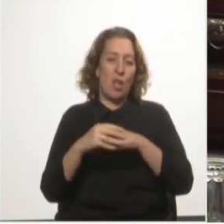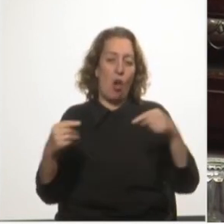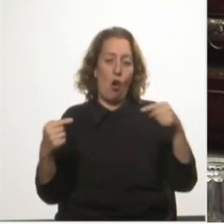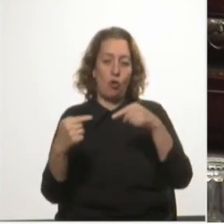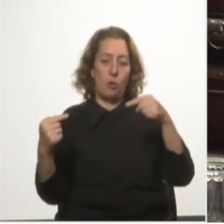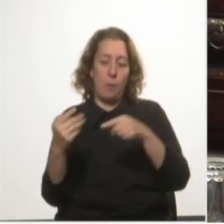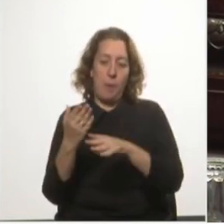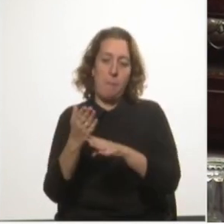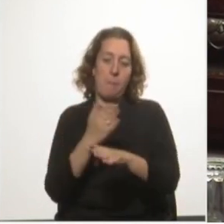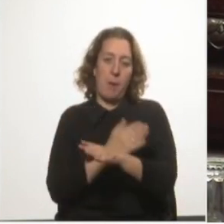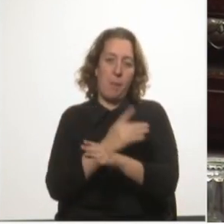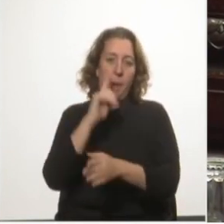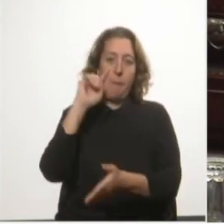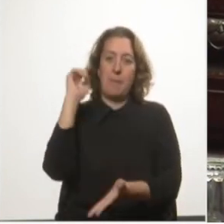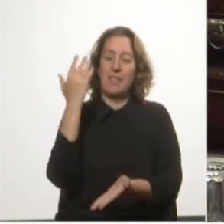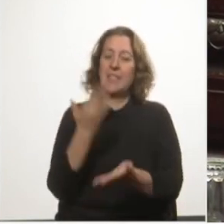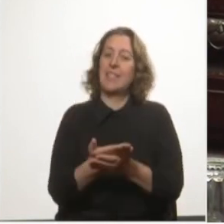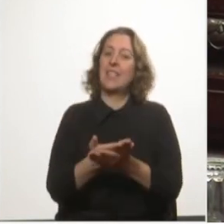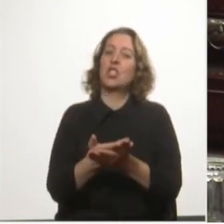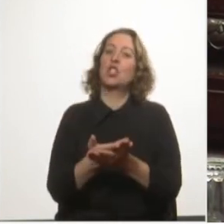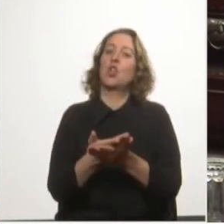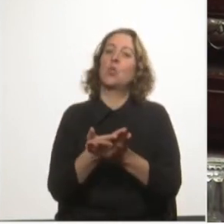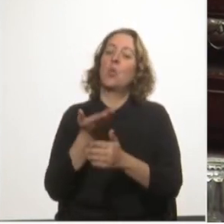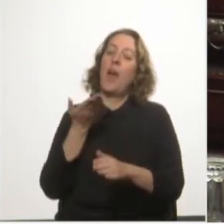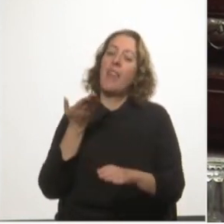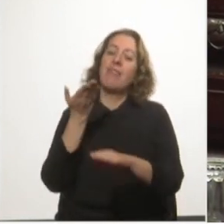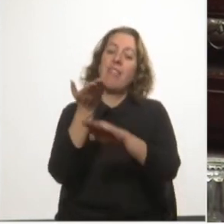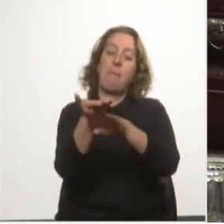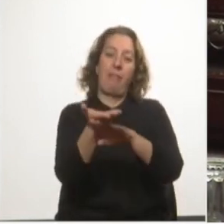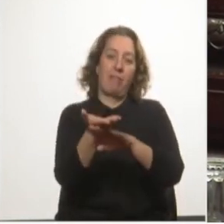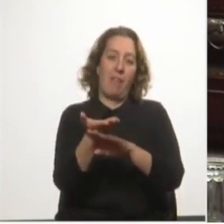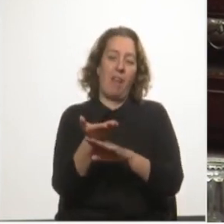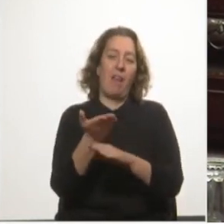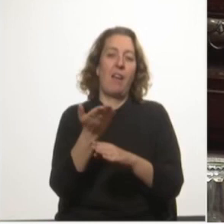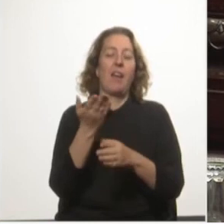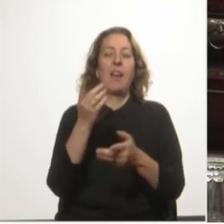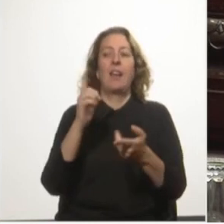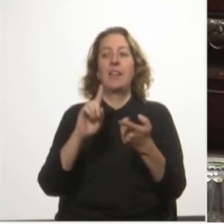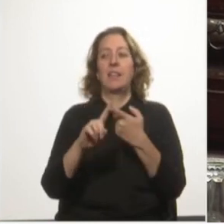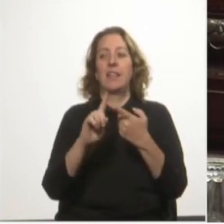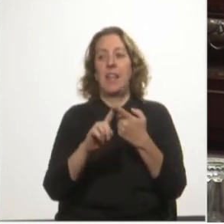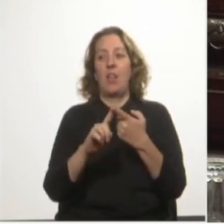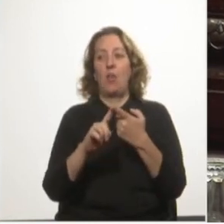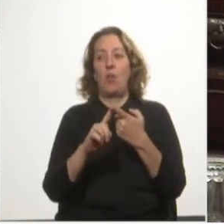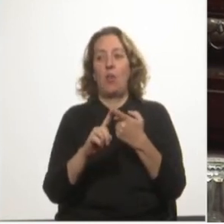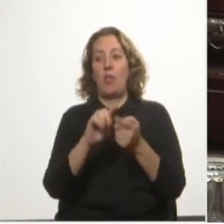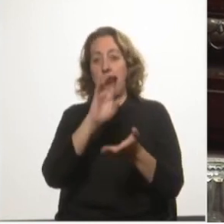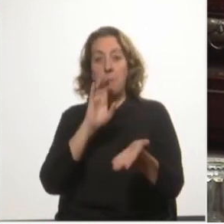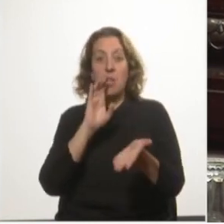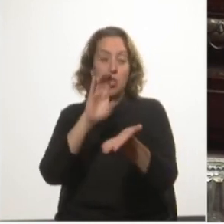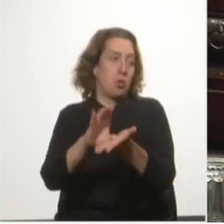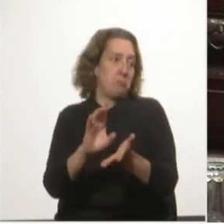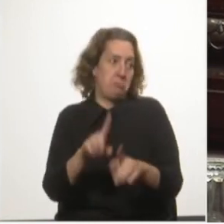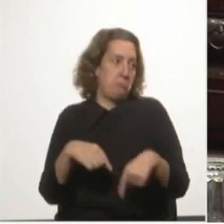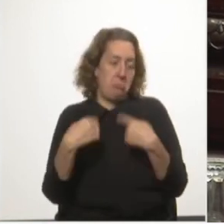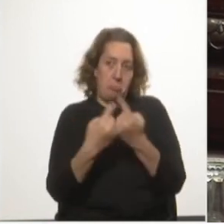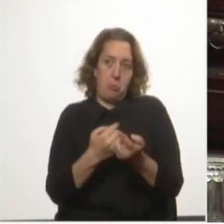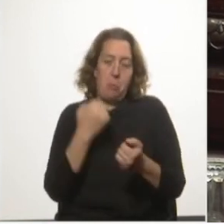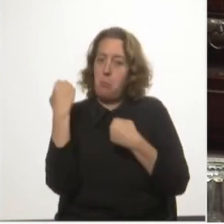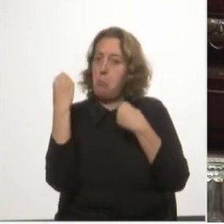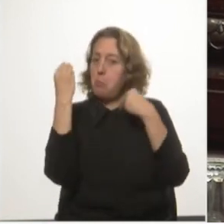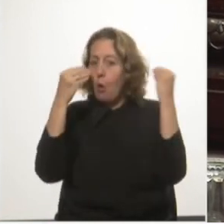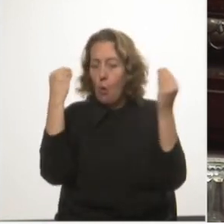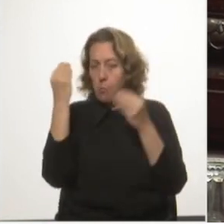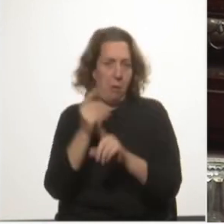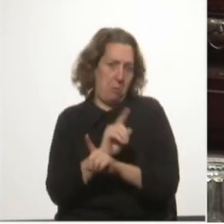eventual presentación de una demanda en el marco del Tratado de Protección de Inversiones, no nos inquietamos, aunque expresaba